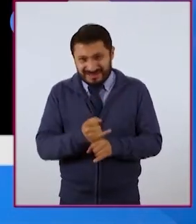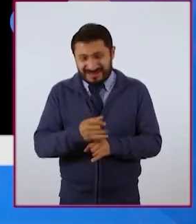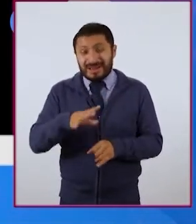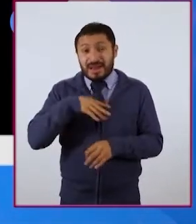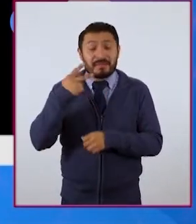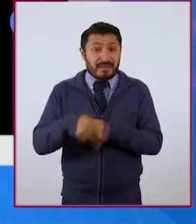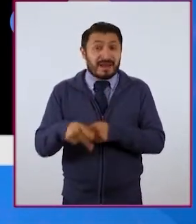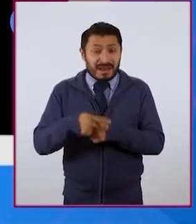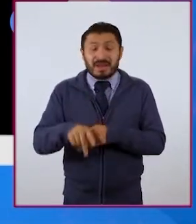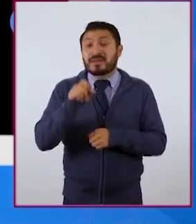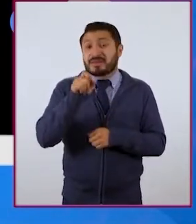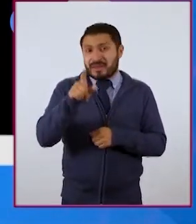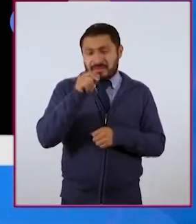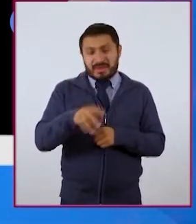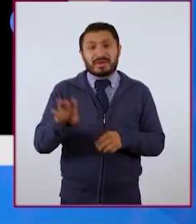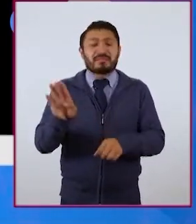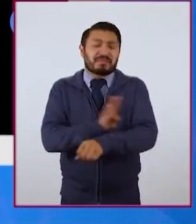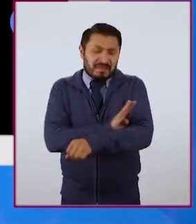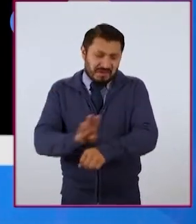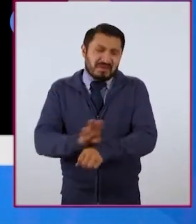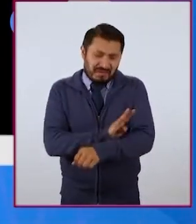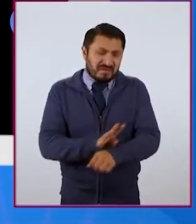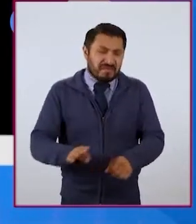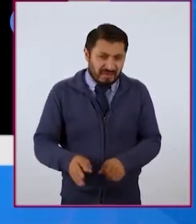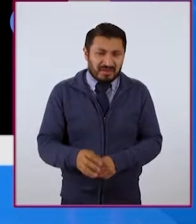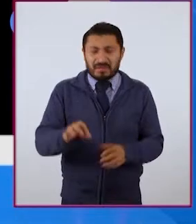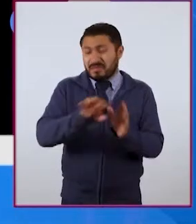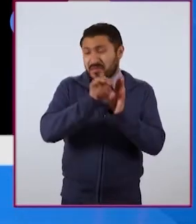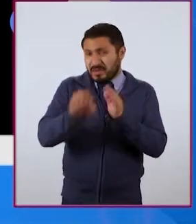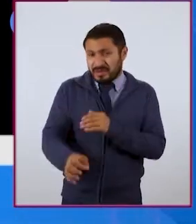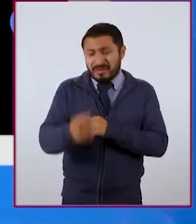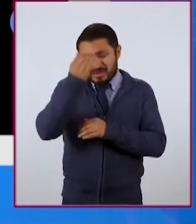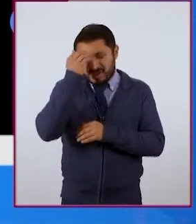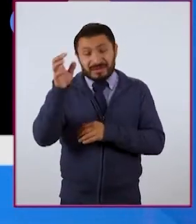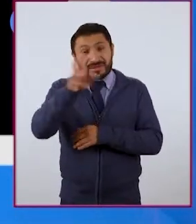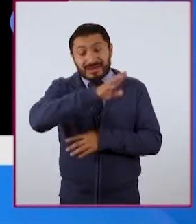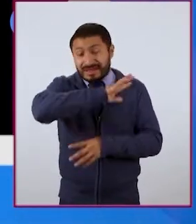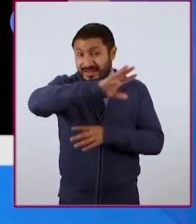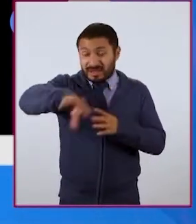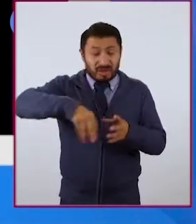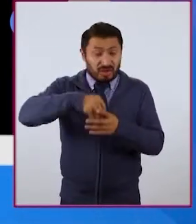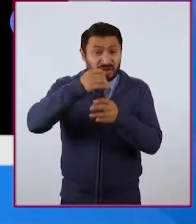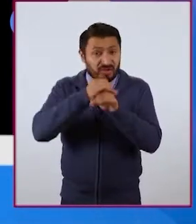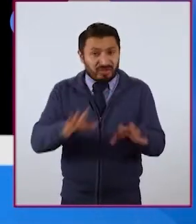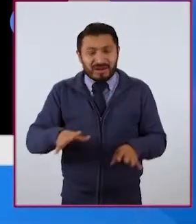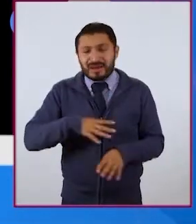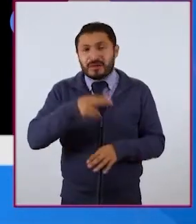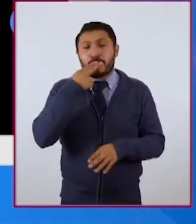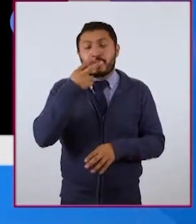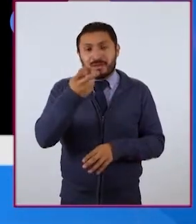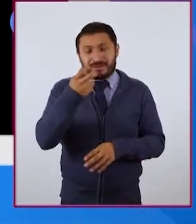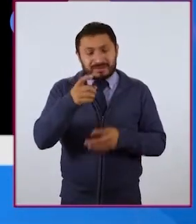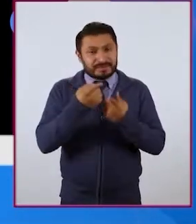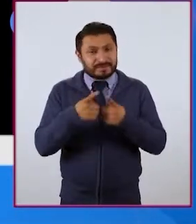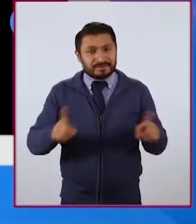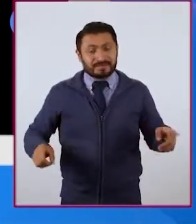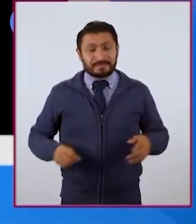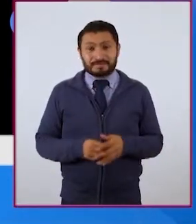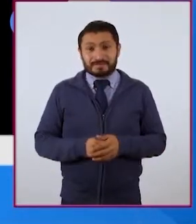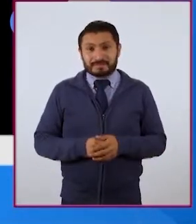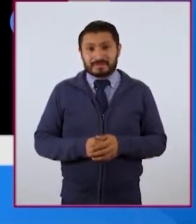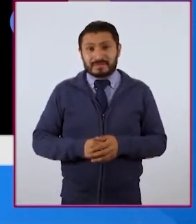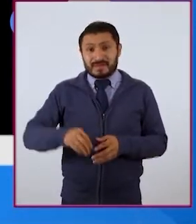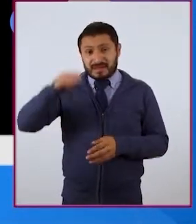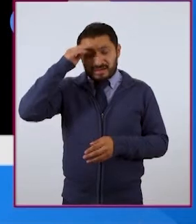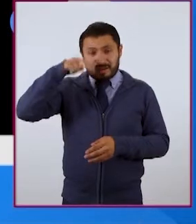riesgos, también tiene muchas ventajas, ¿no? Entonces, conocer cómo todo este escenario es el uso crítico que también hay que desarrollar. Pensar que